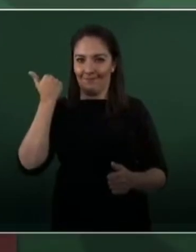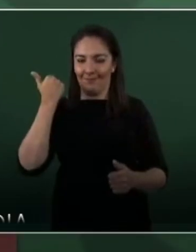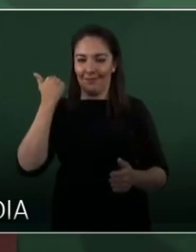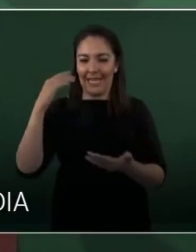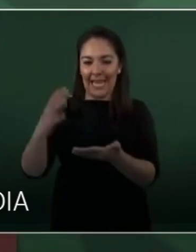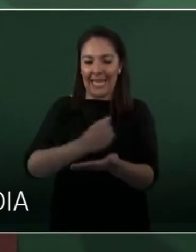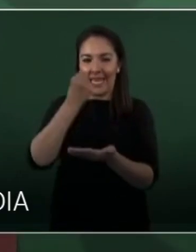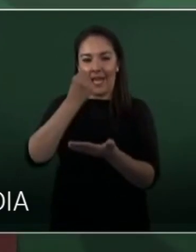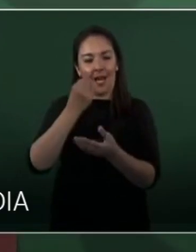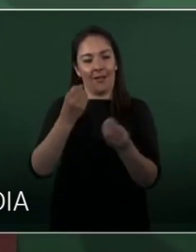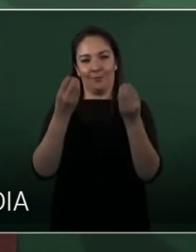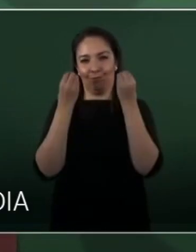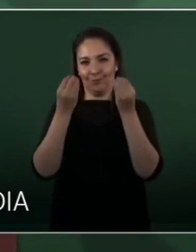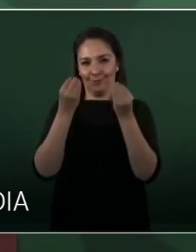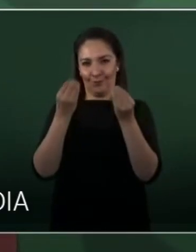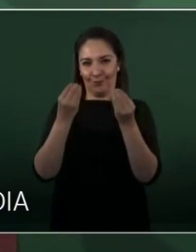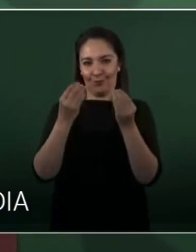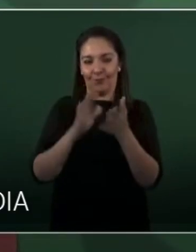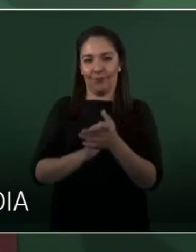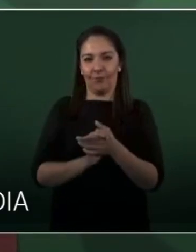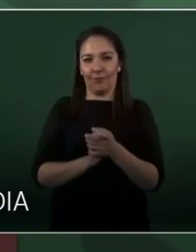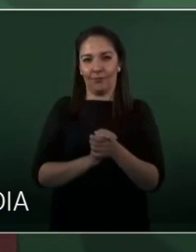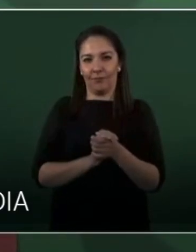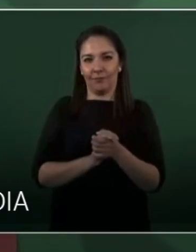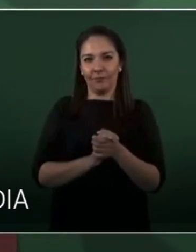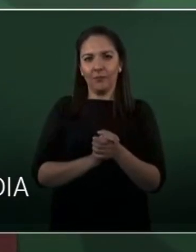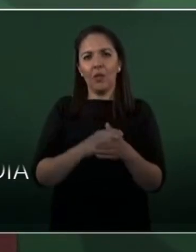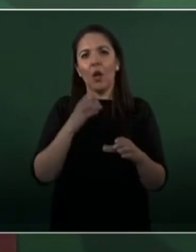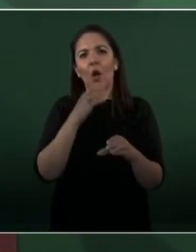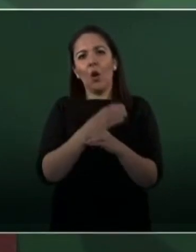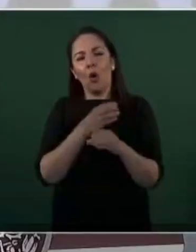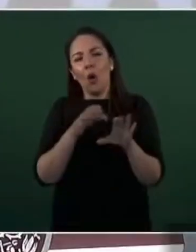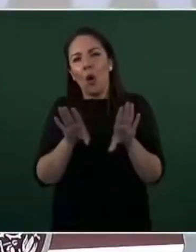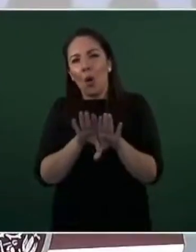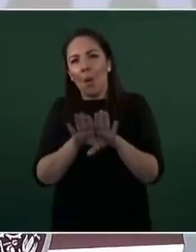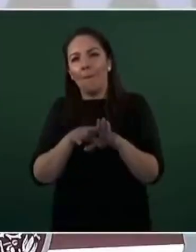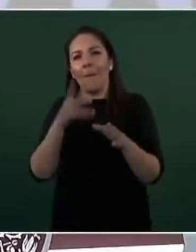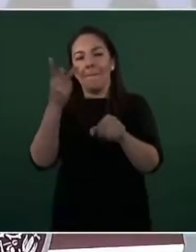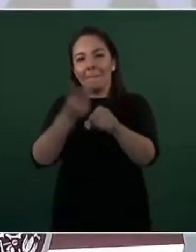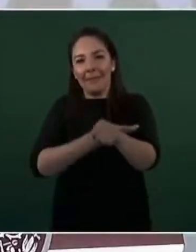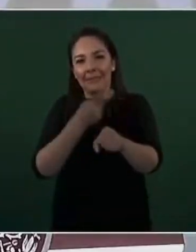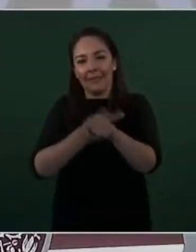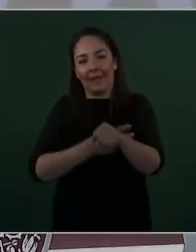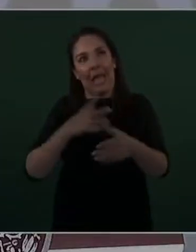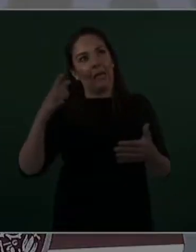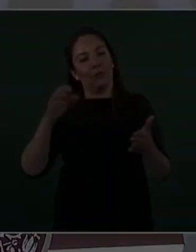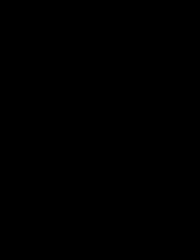extraordinaria, como estaba sucediendo de manera muy exagerada en el Valle de México.